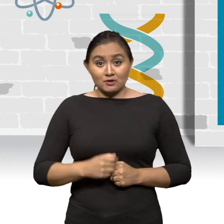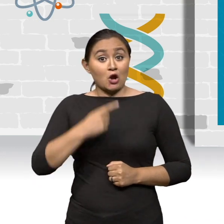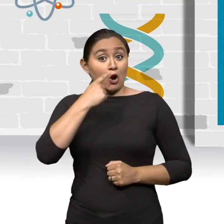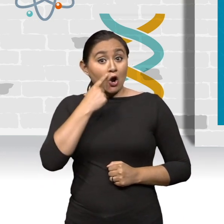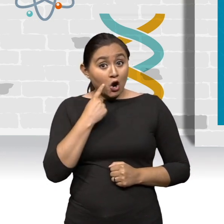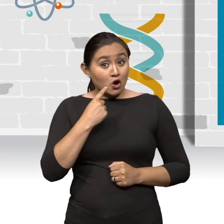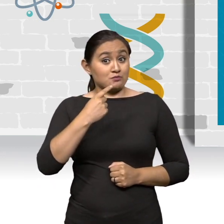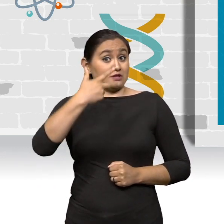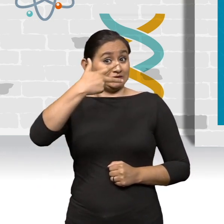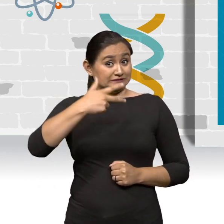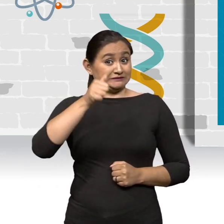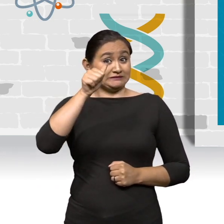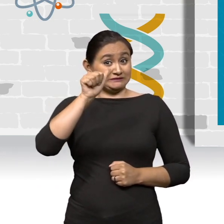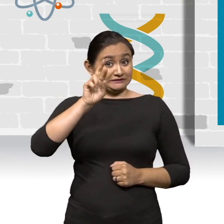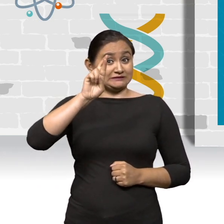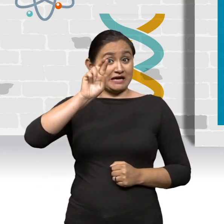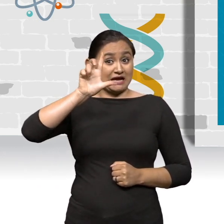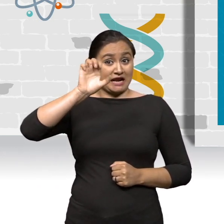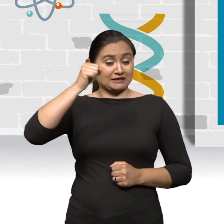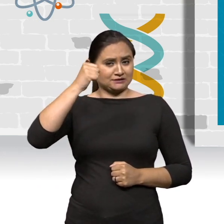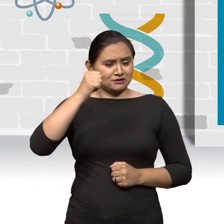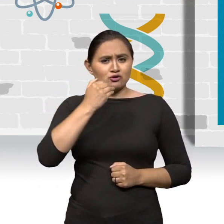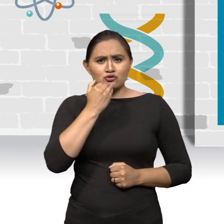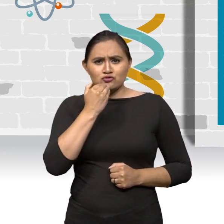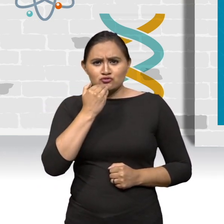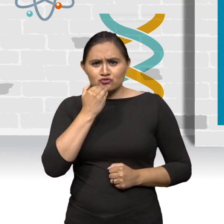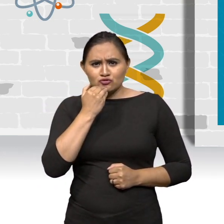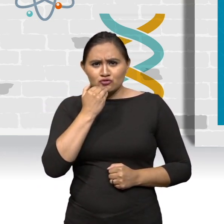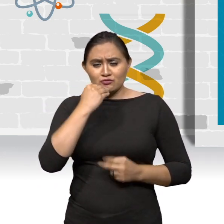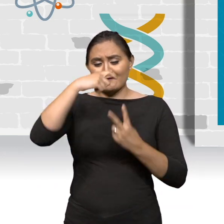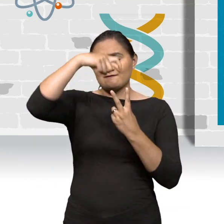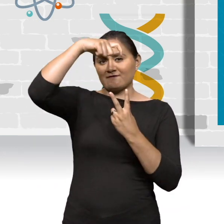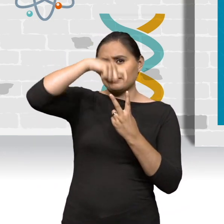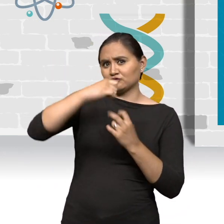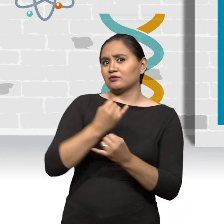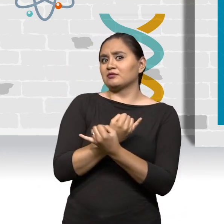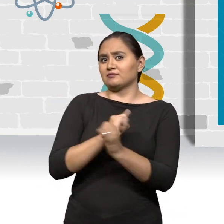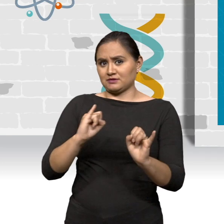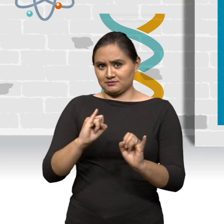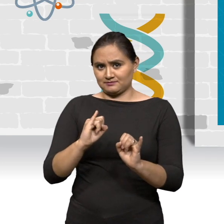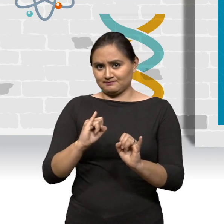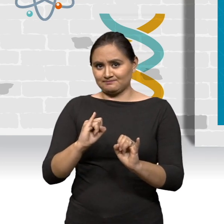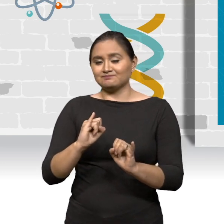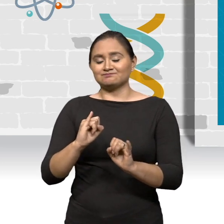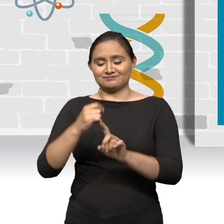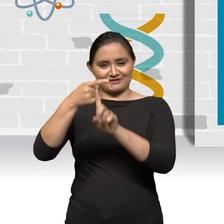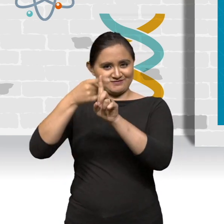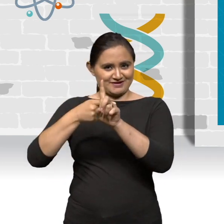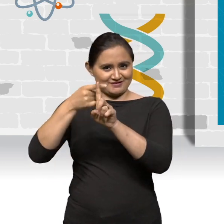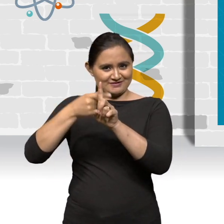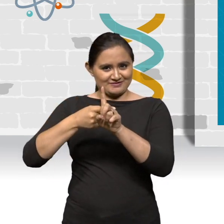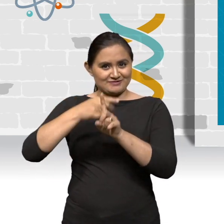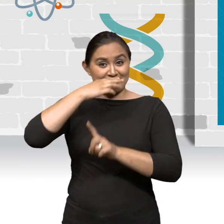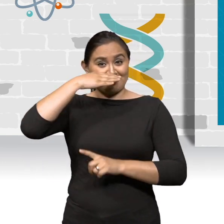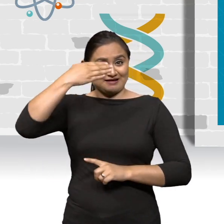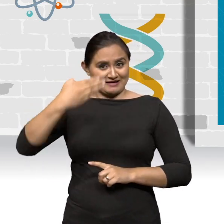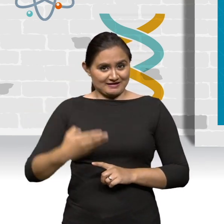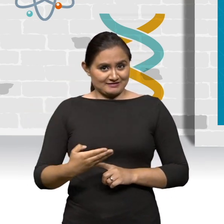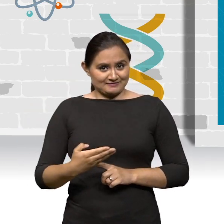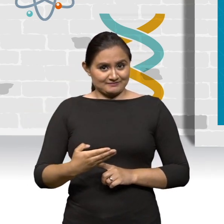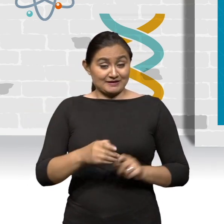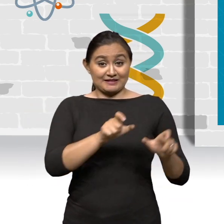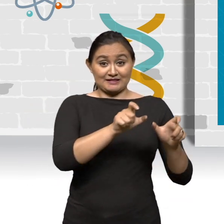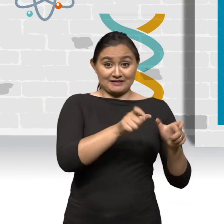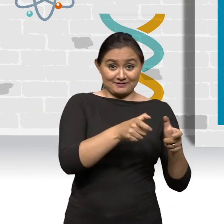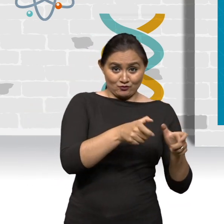Charles escogió como variable independiente, es decir, la acción, la temperatura del gas. Y como variable dependiente, es decir, la